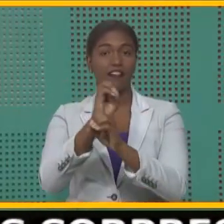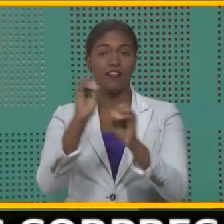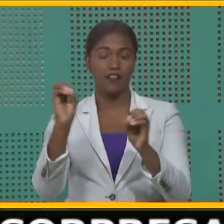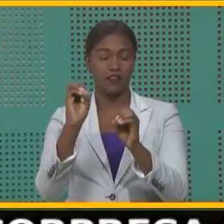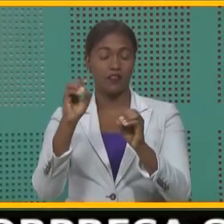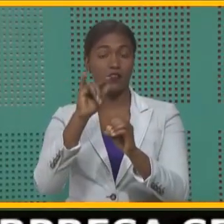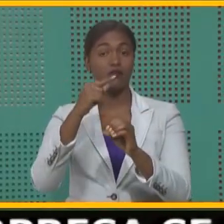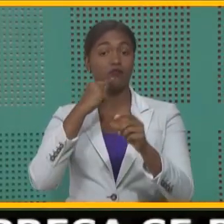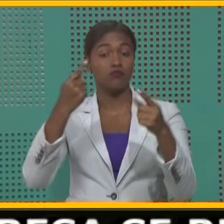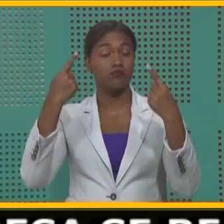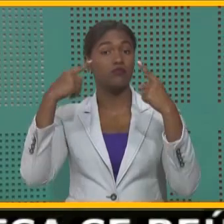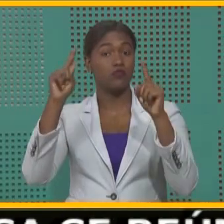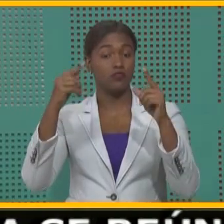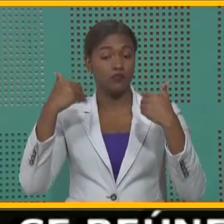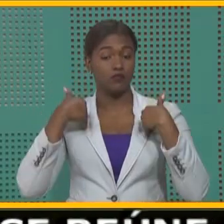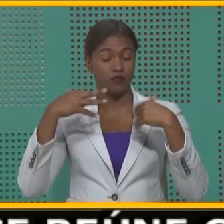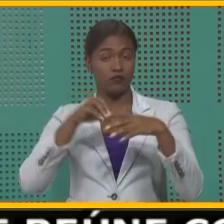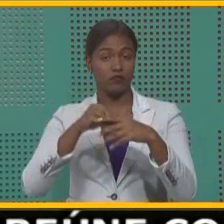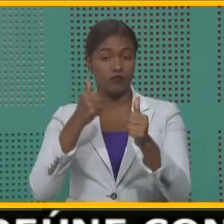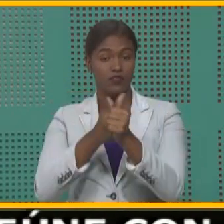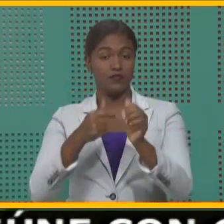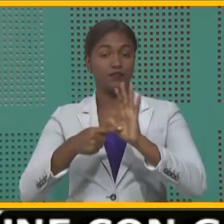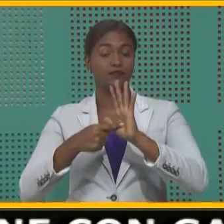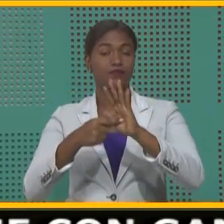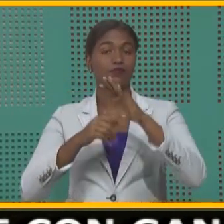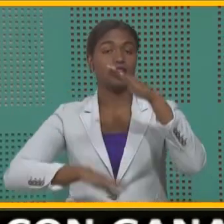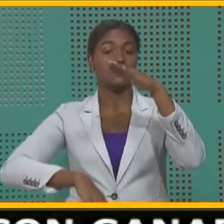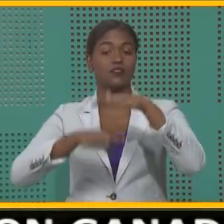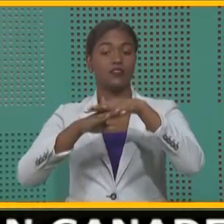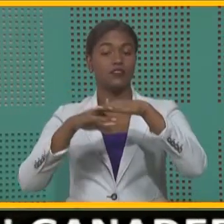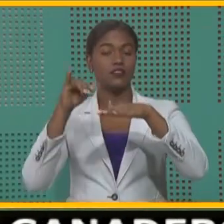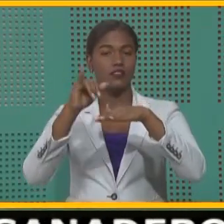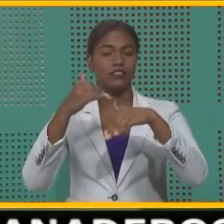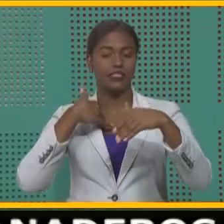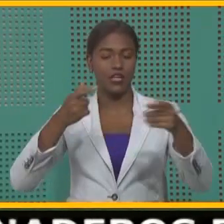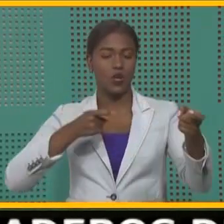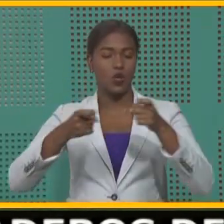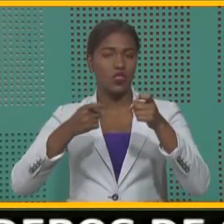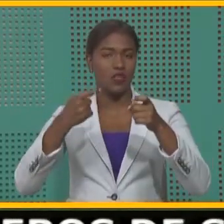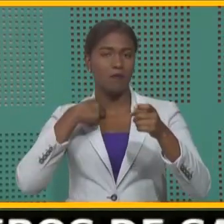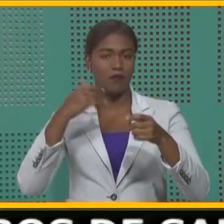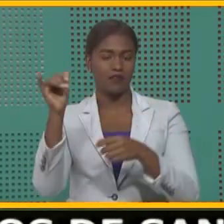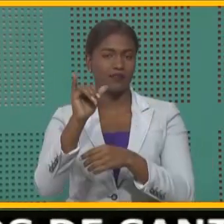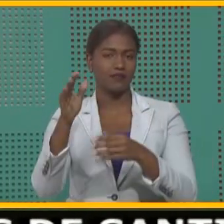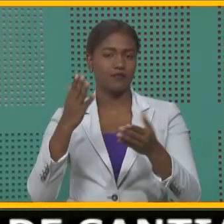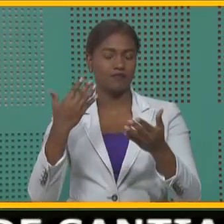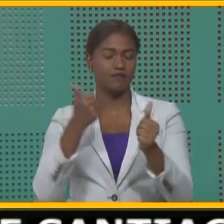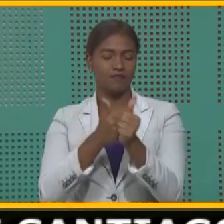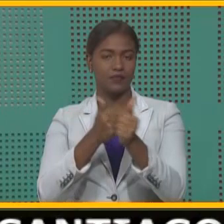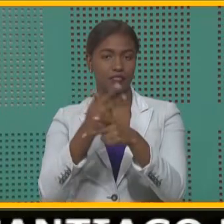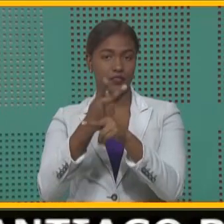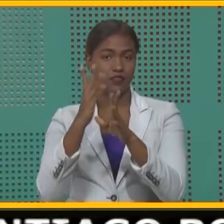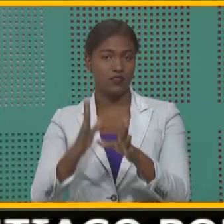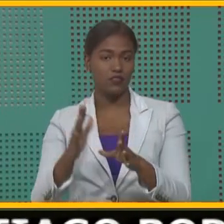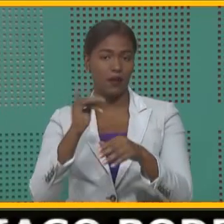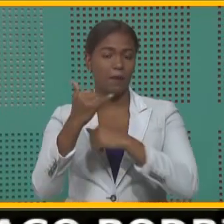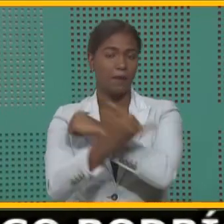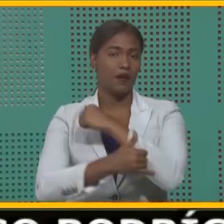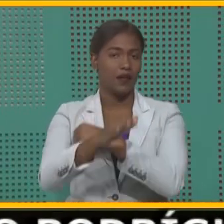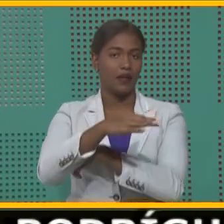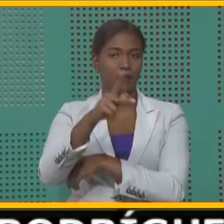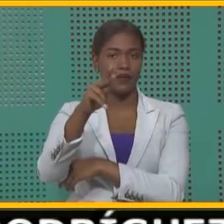nos presenta en el tope de lo que es el control con relación a estos productos. Países como Perú,